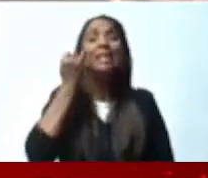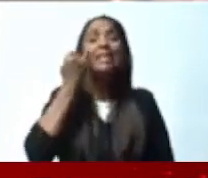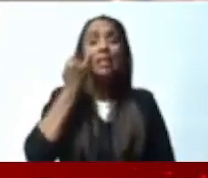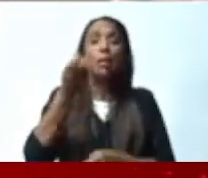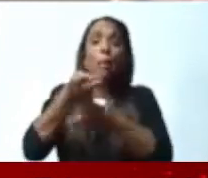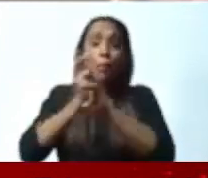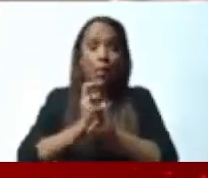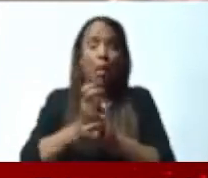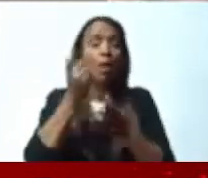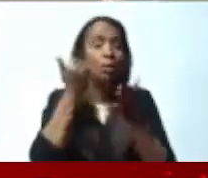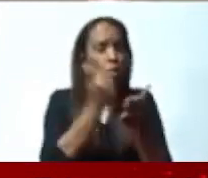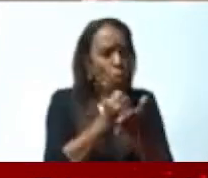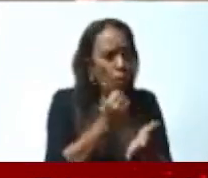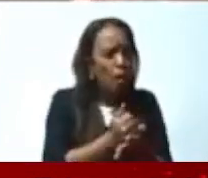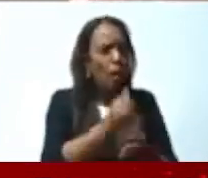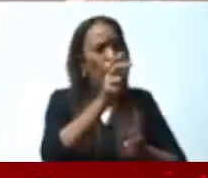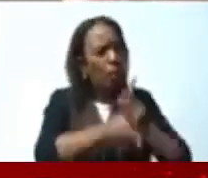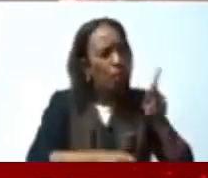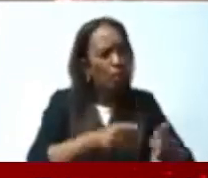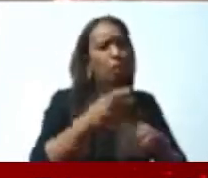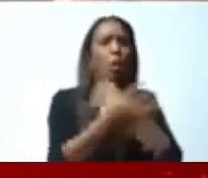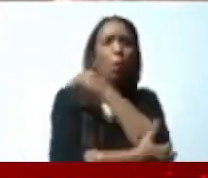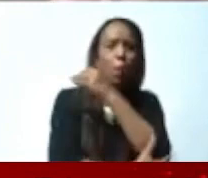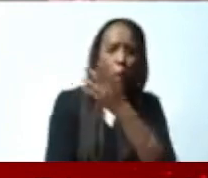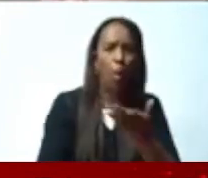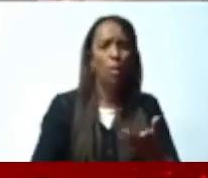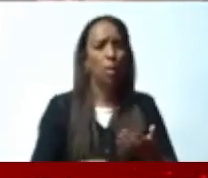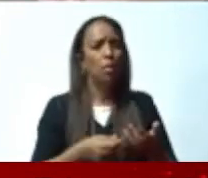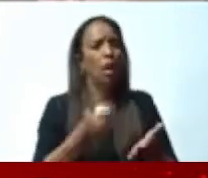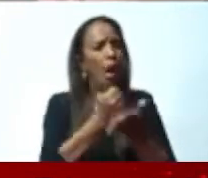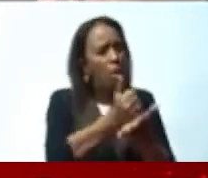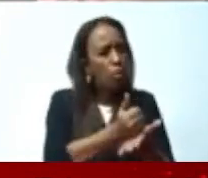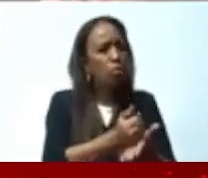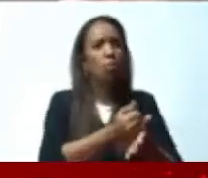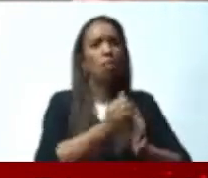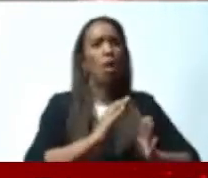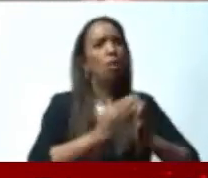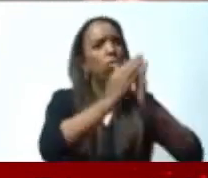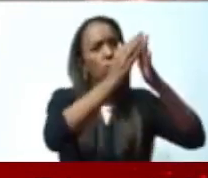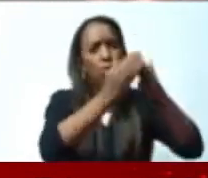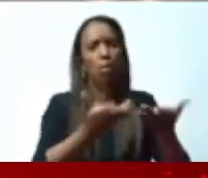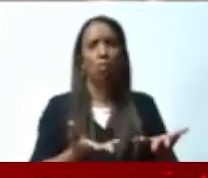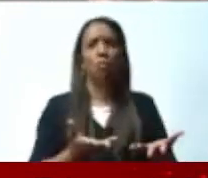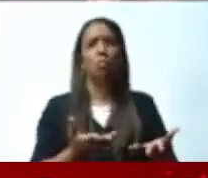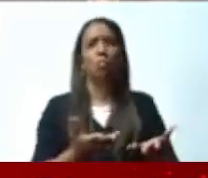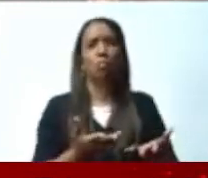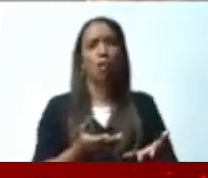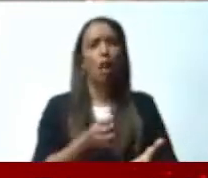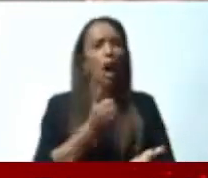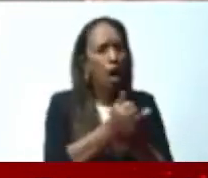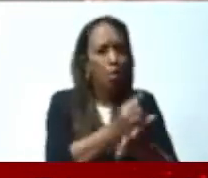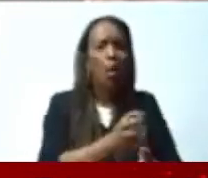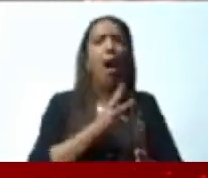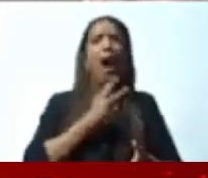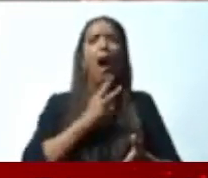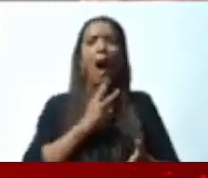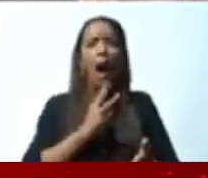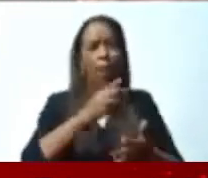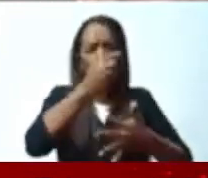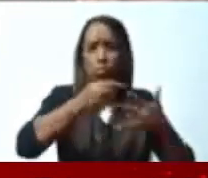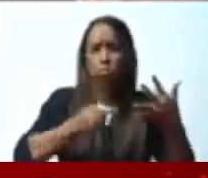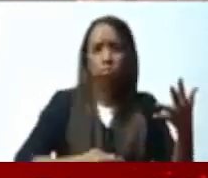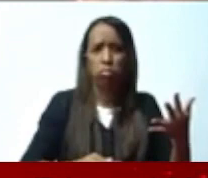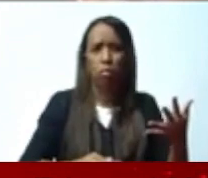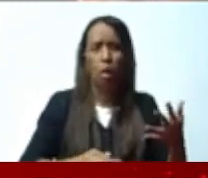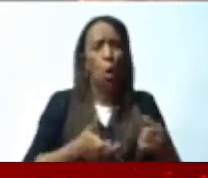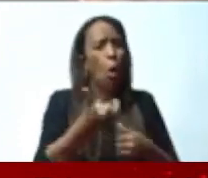vivienda, para resolver el problema del agua en este país, para resolver el problema económico de este país, de la grande mayoría, no